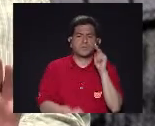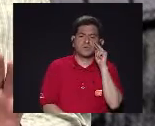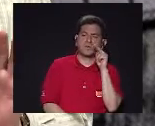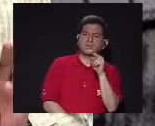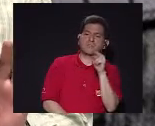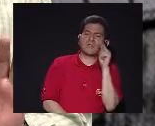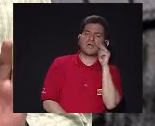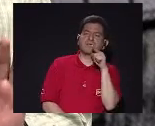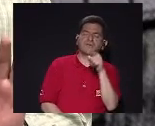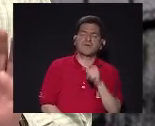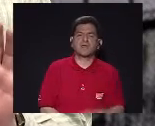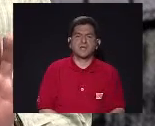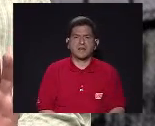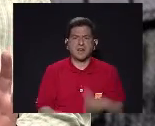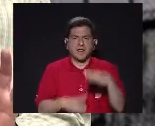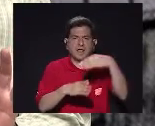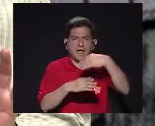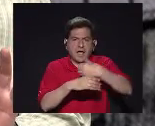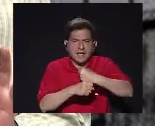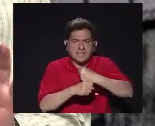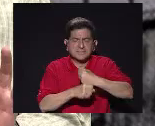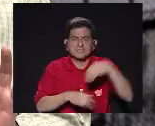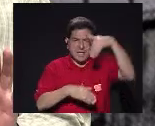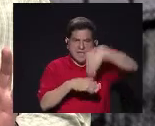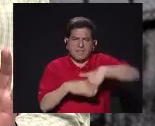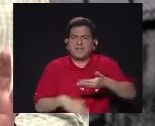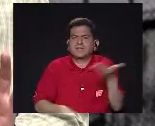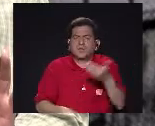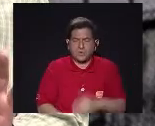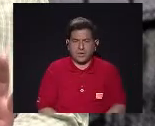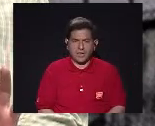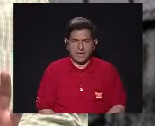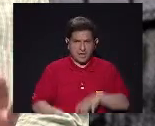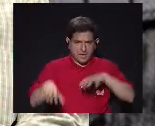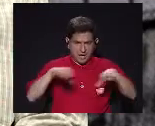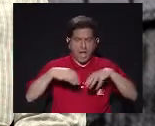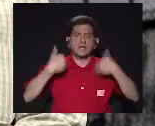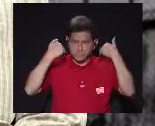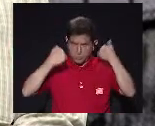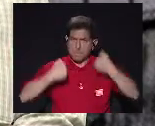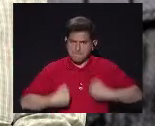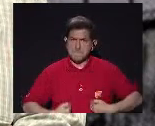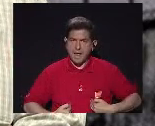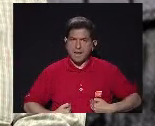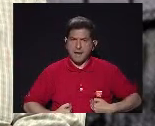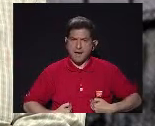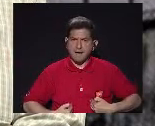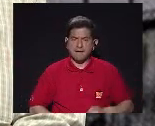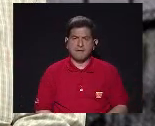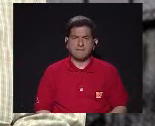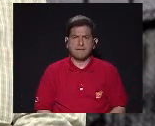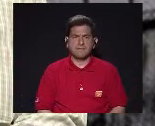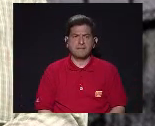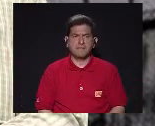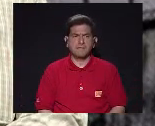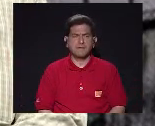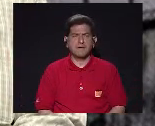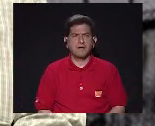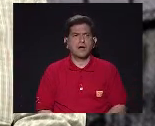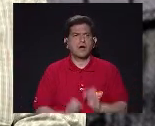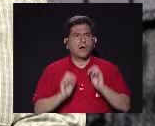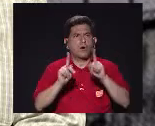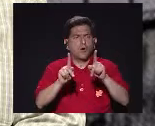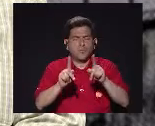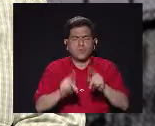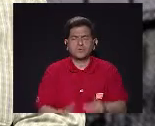observar Lo que se puede Hacer Adentro O sea De alguna manera Es un acto Muy humano Es un acto Que crea También